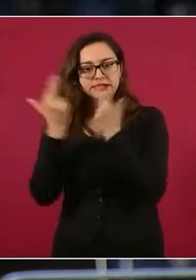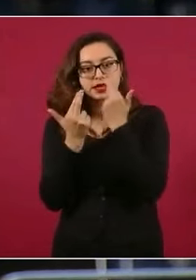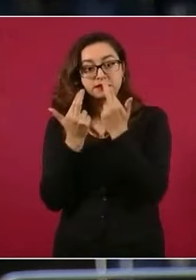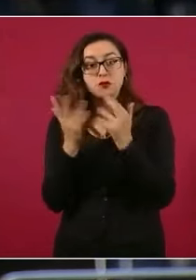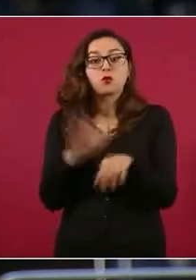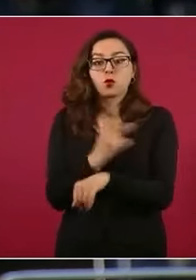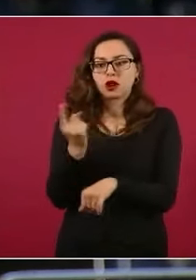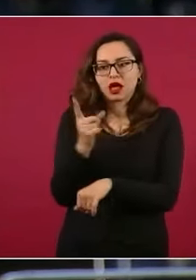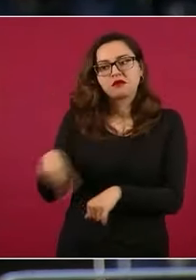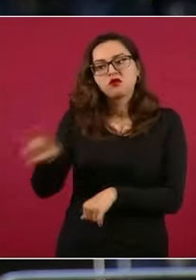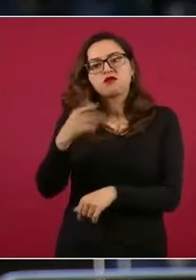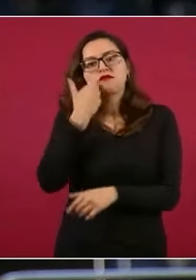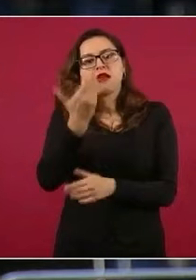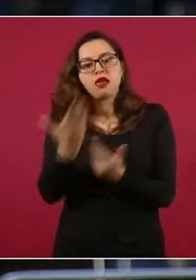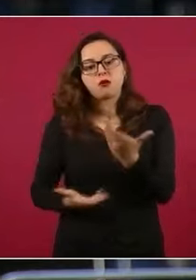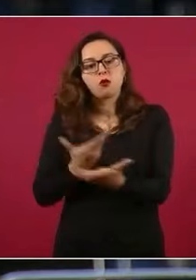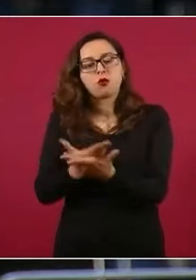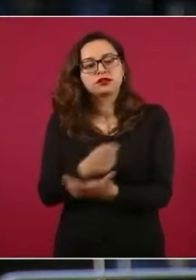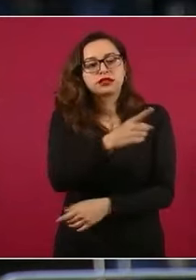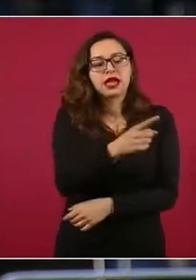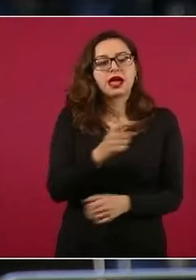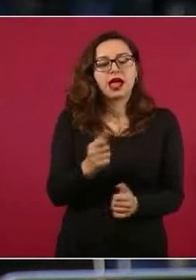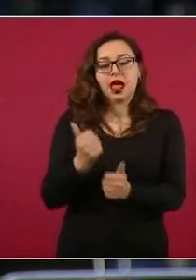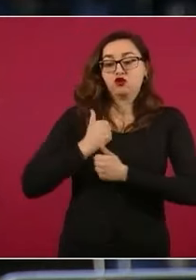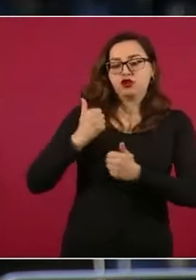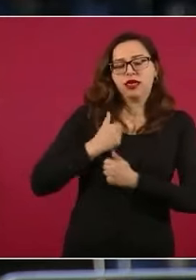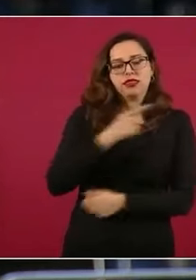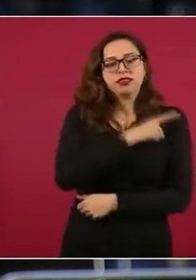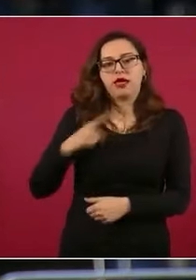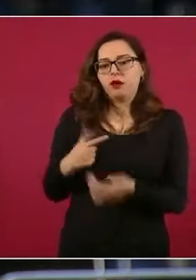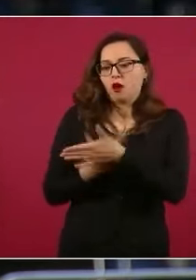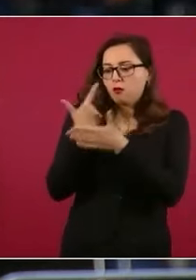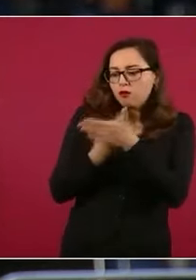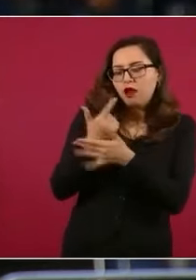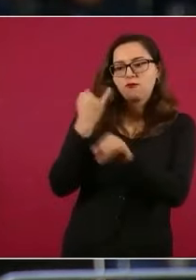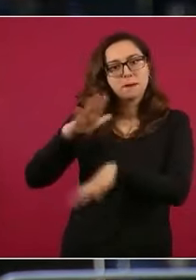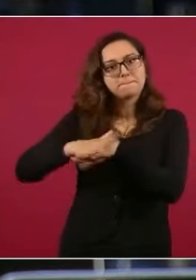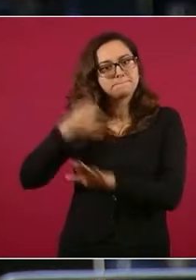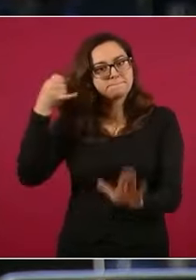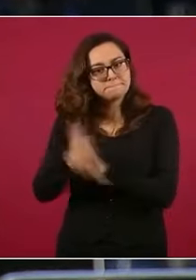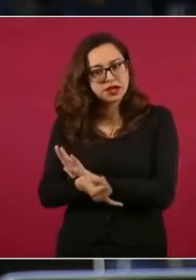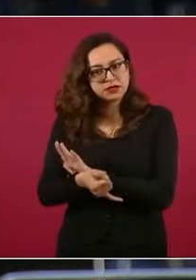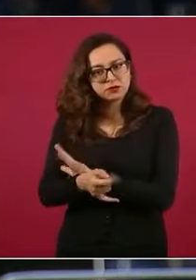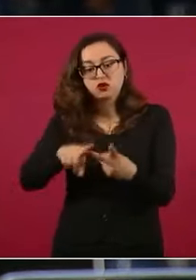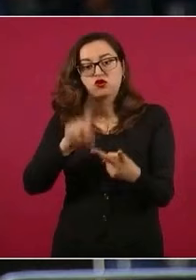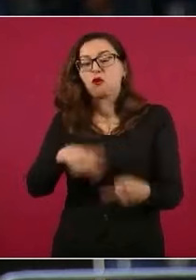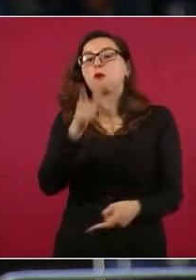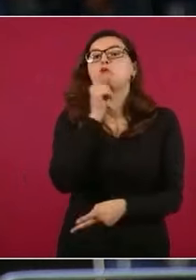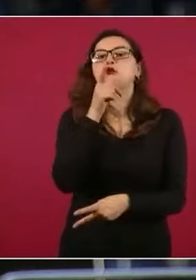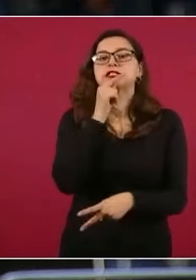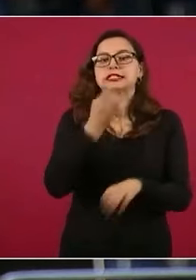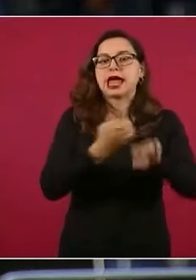planteando algunos senadores? Y por otra parte, también fortalecer al mismo tiempo las policías locales.